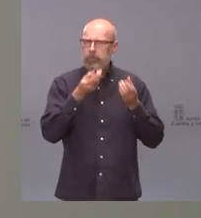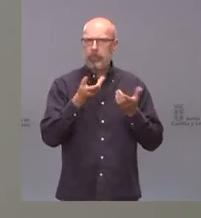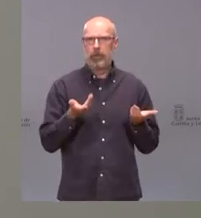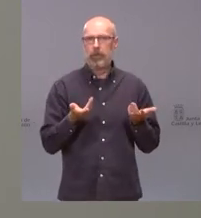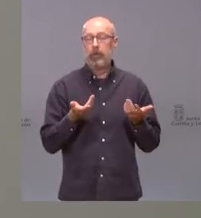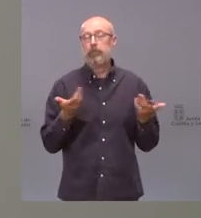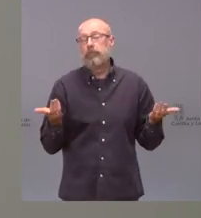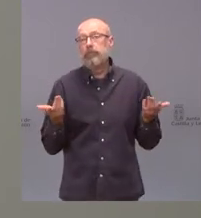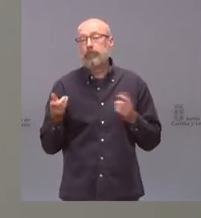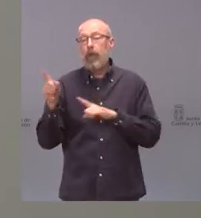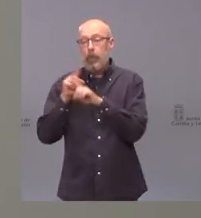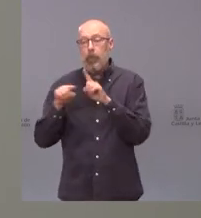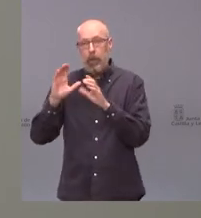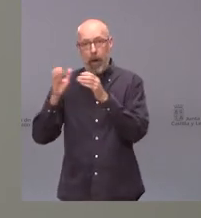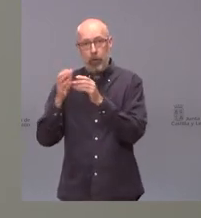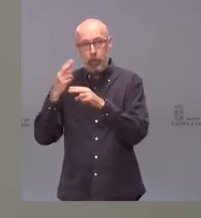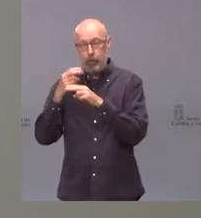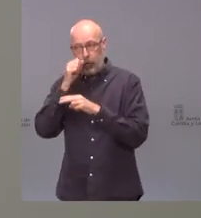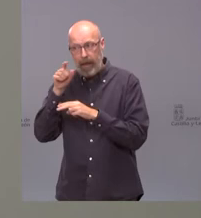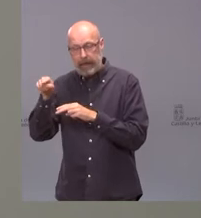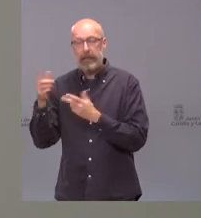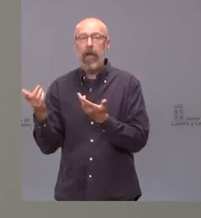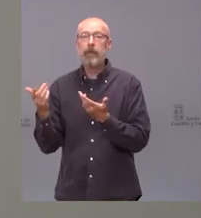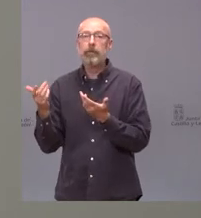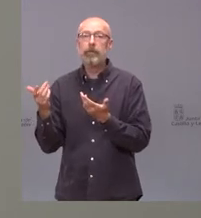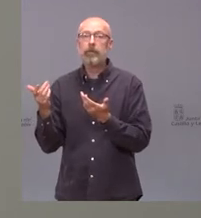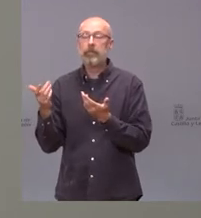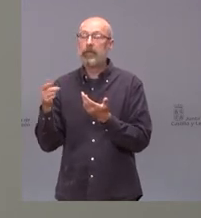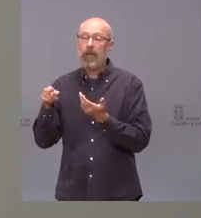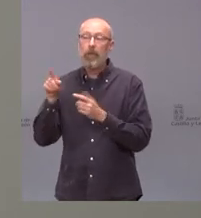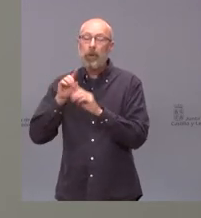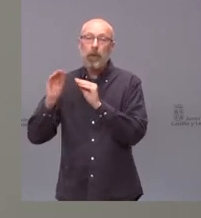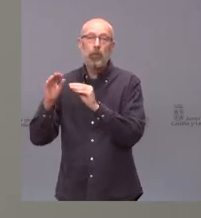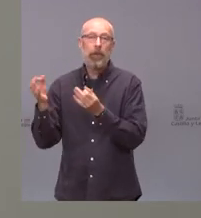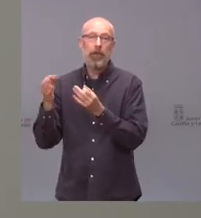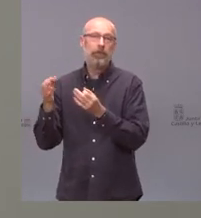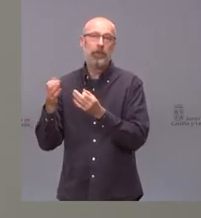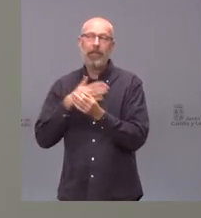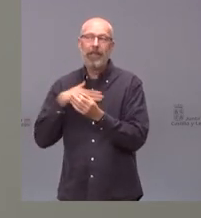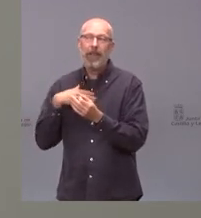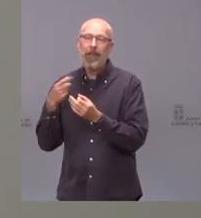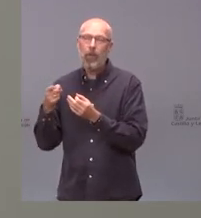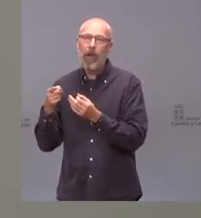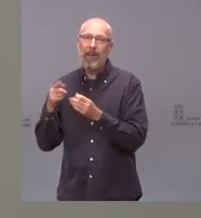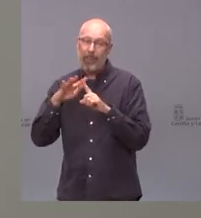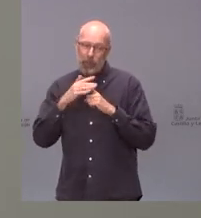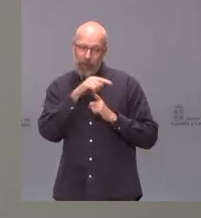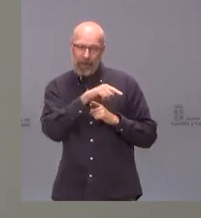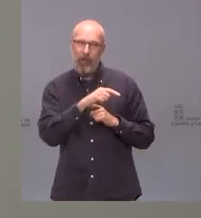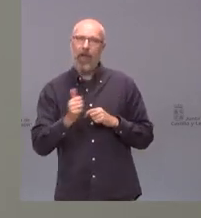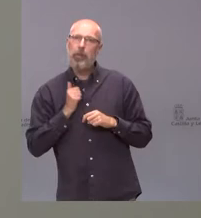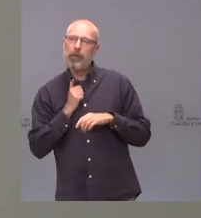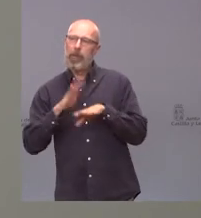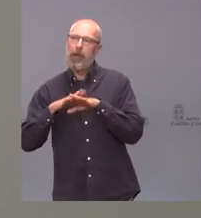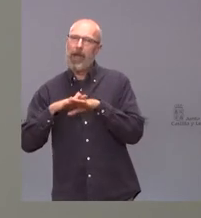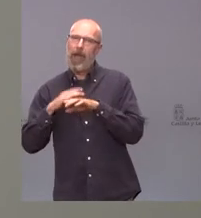problema del partido socialista permite en mes que al final quiere hacer de esto un arma arrojadiza